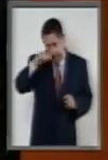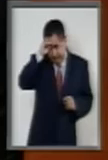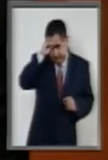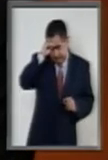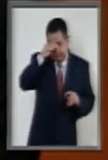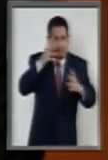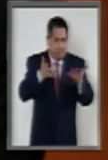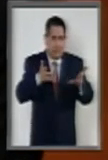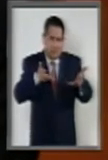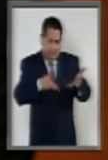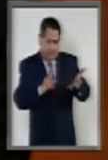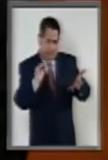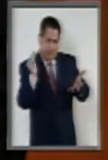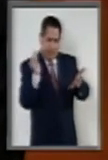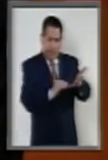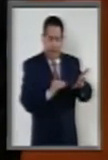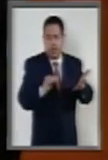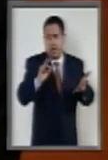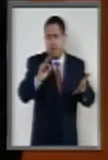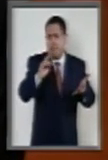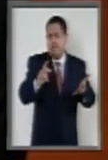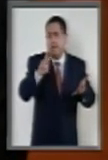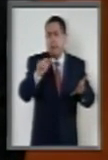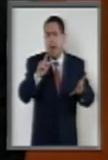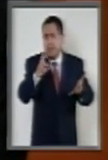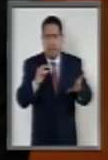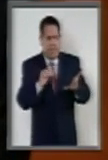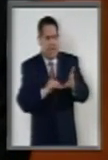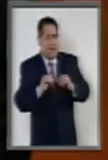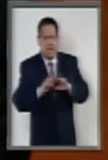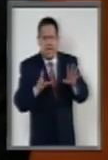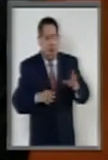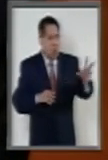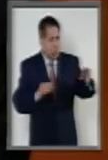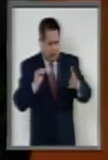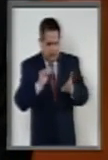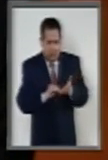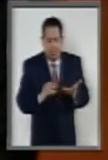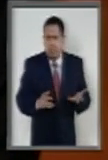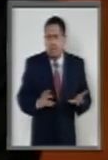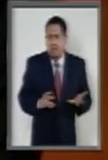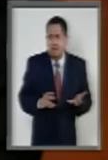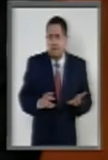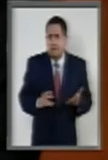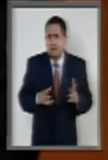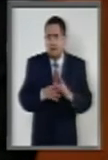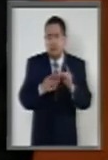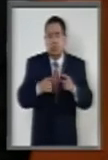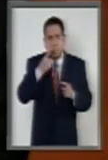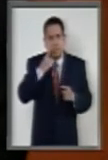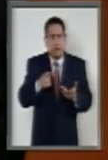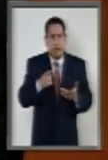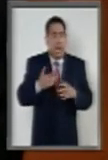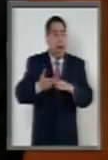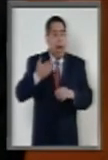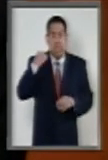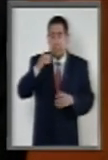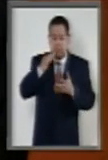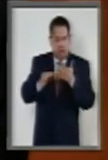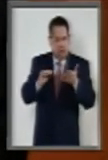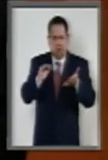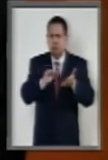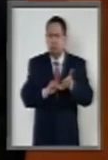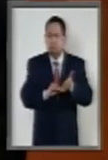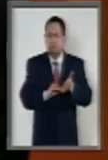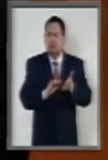dejado todas las funciones y facultades que antes del último dictamen o